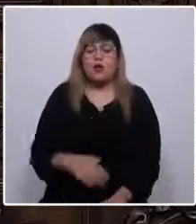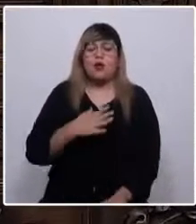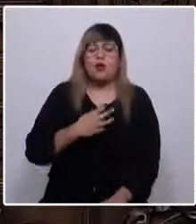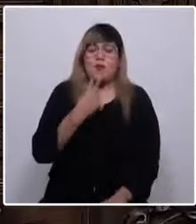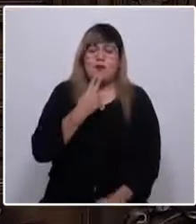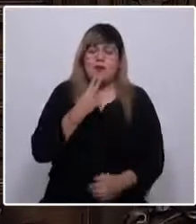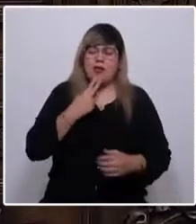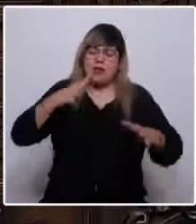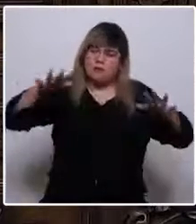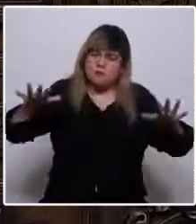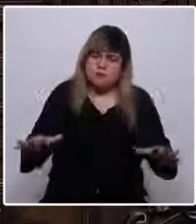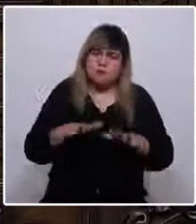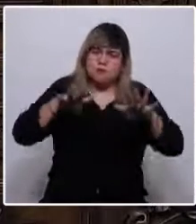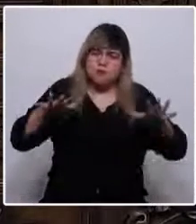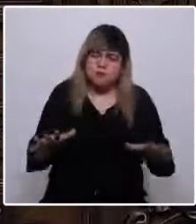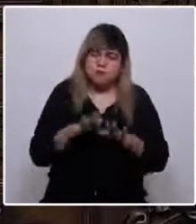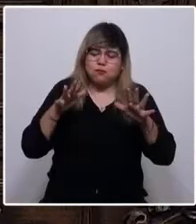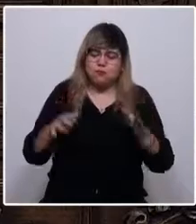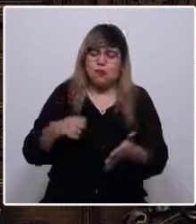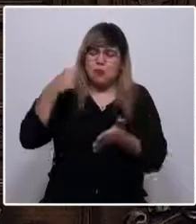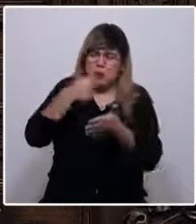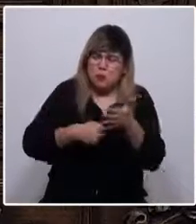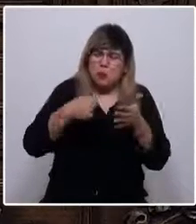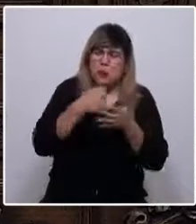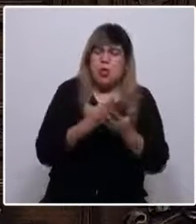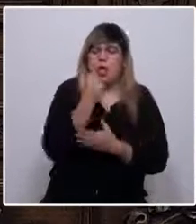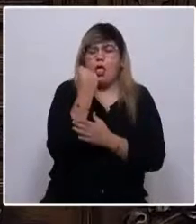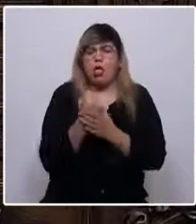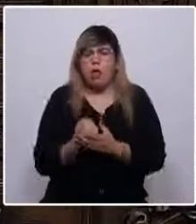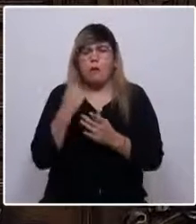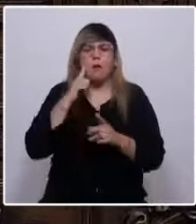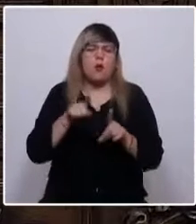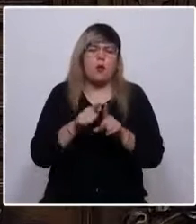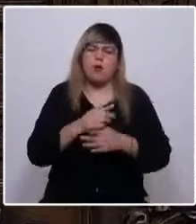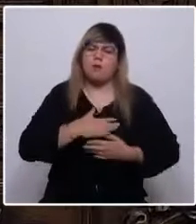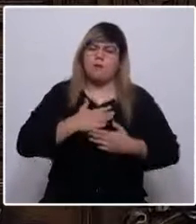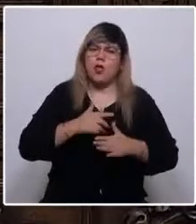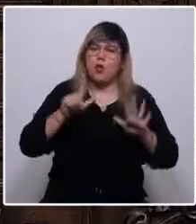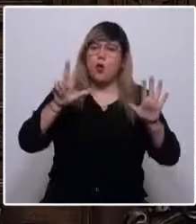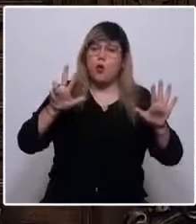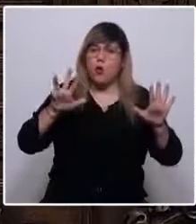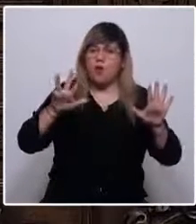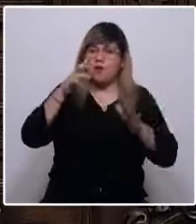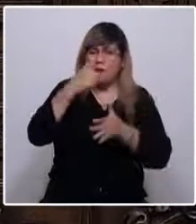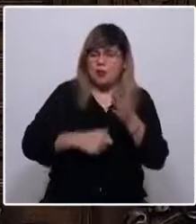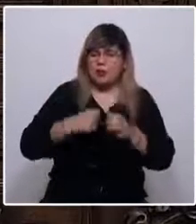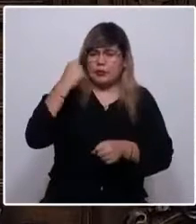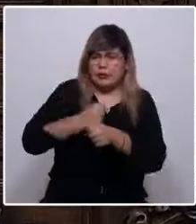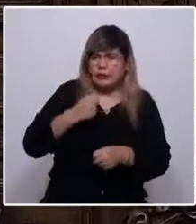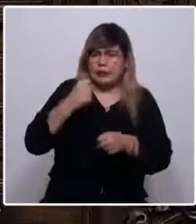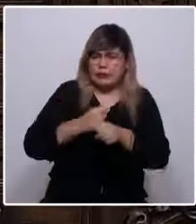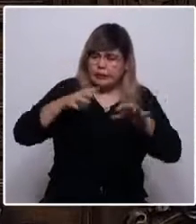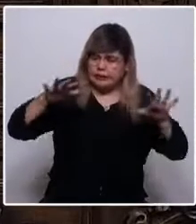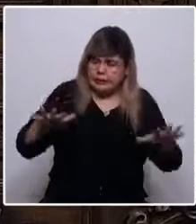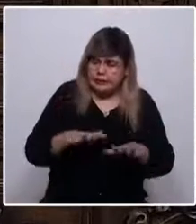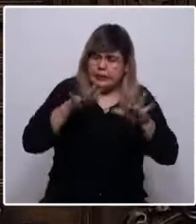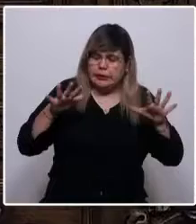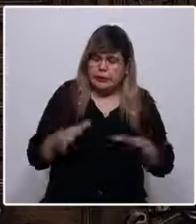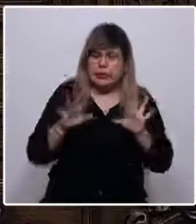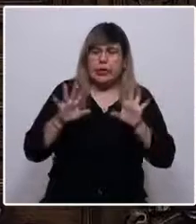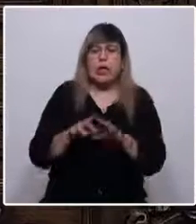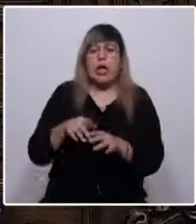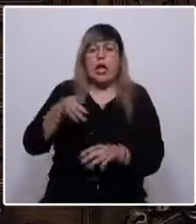ustedes, saldremos más gastados pero satisfechos, son nueve meses de trabajo riguroso, deliberando y dando espacio a las audiencias,